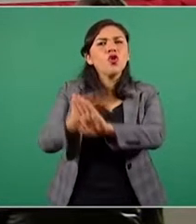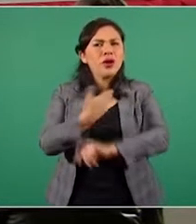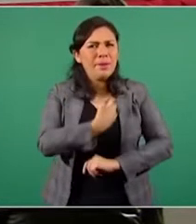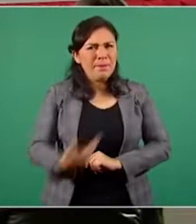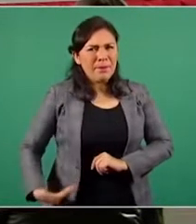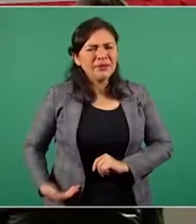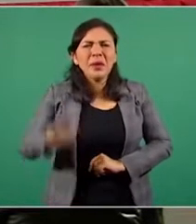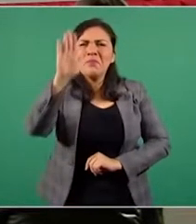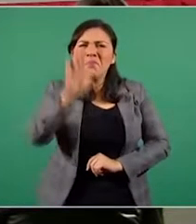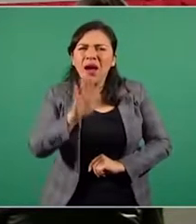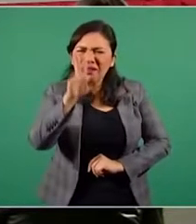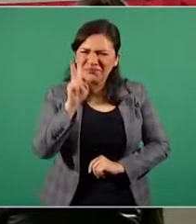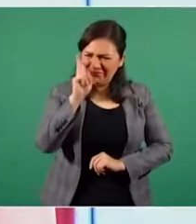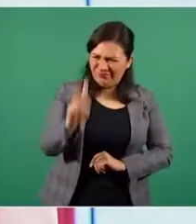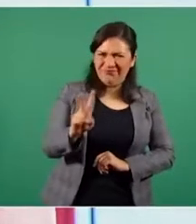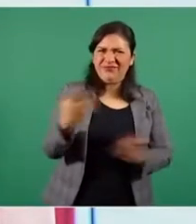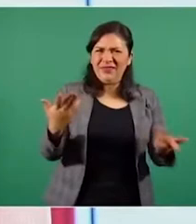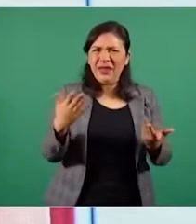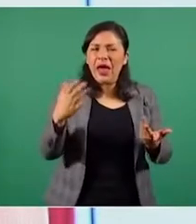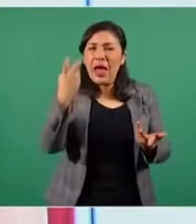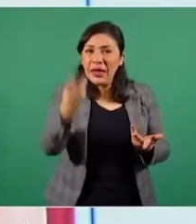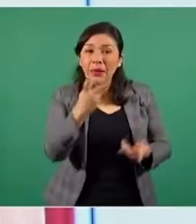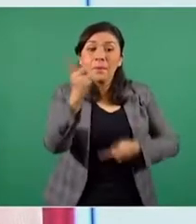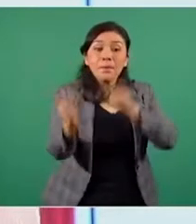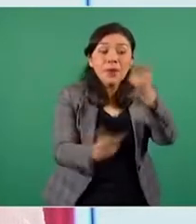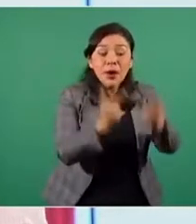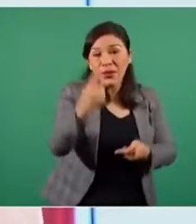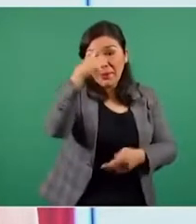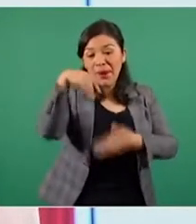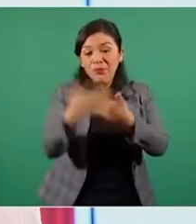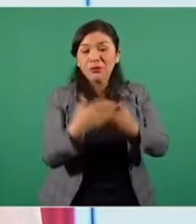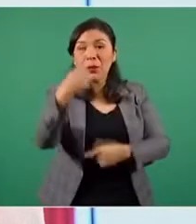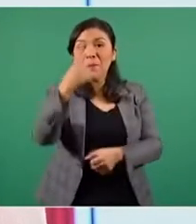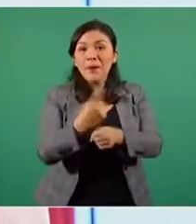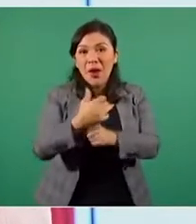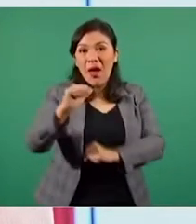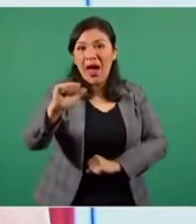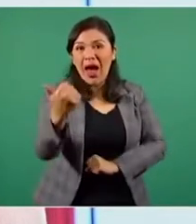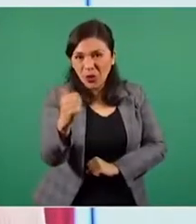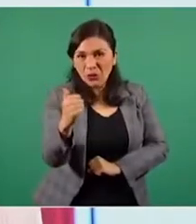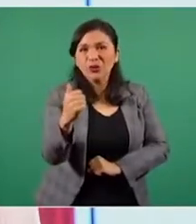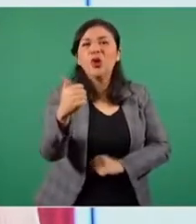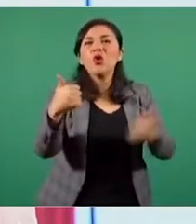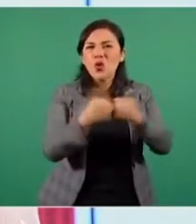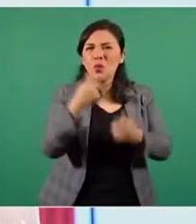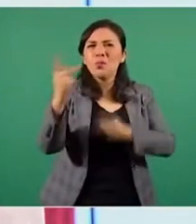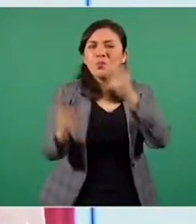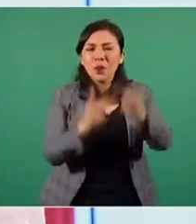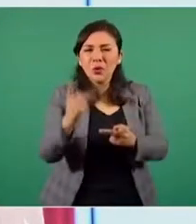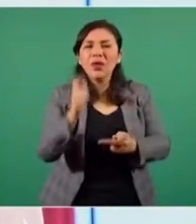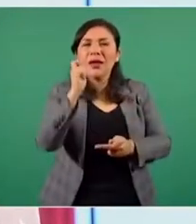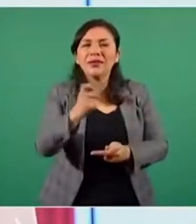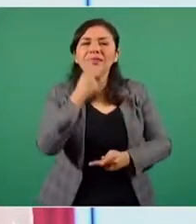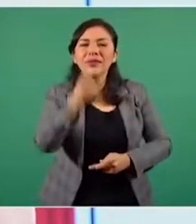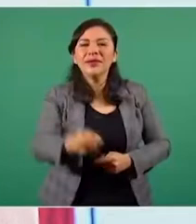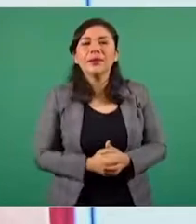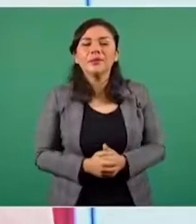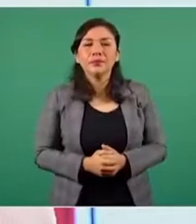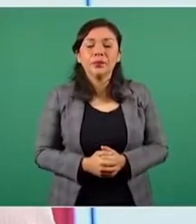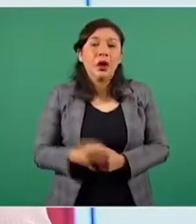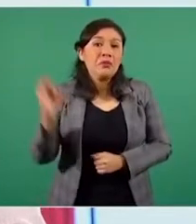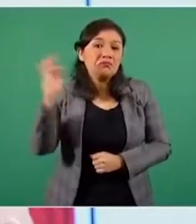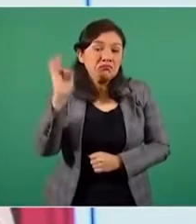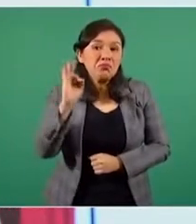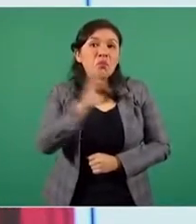manera engañosa hace ver que la consulta popular del 1 de agosto y de la pregunta, la que dice pudo haber